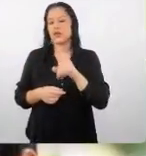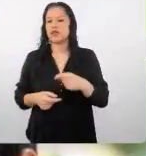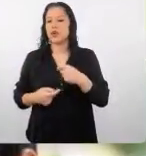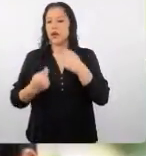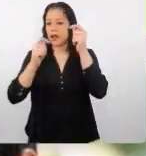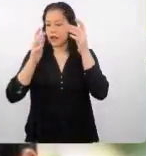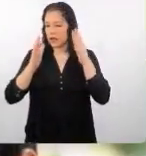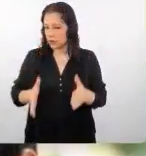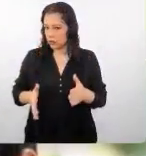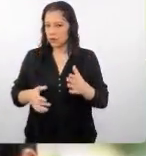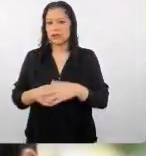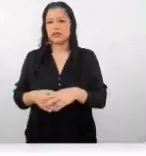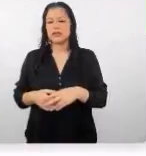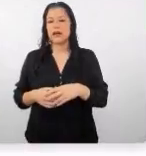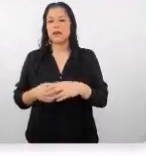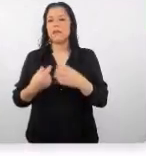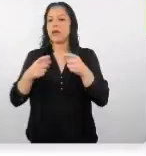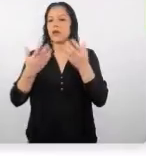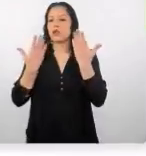en instagram